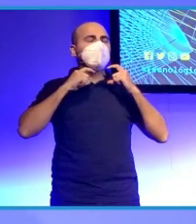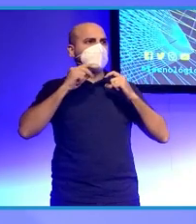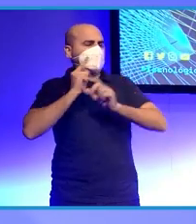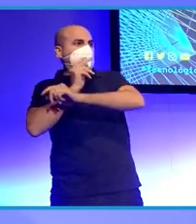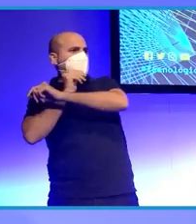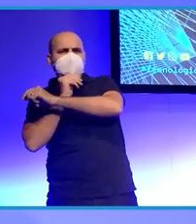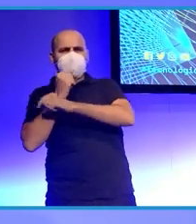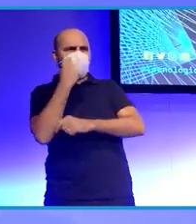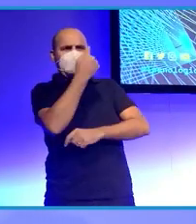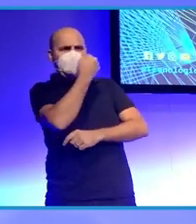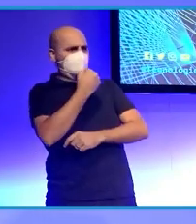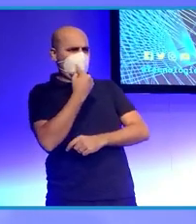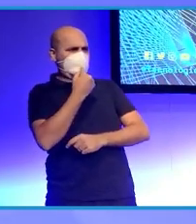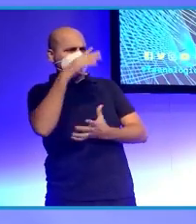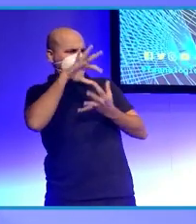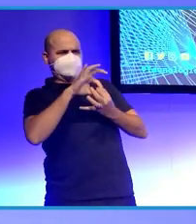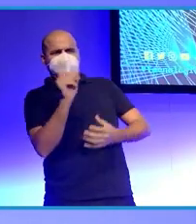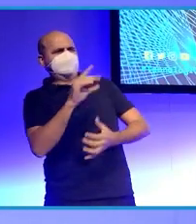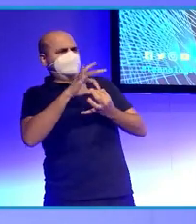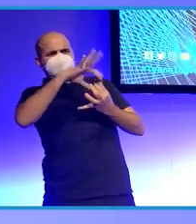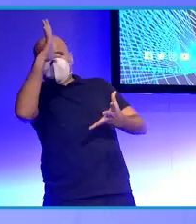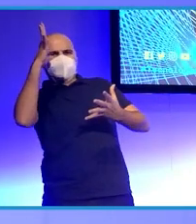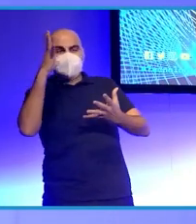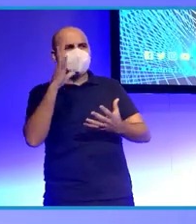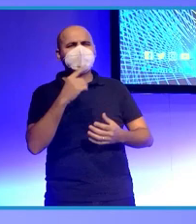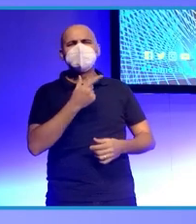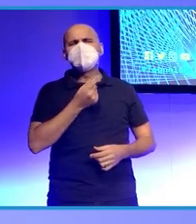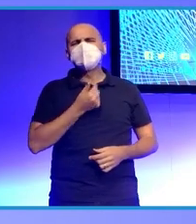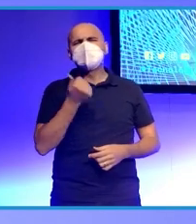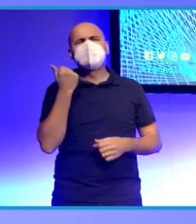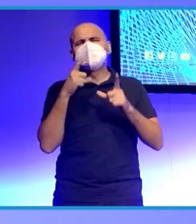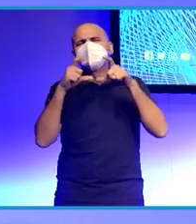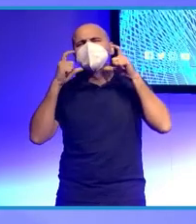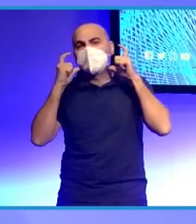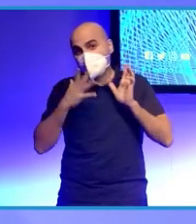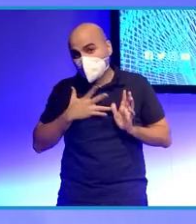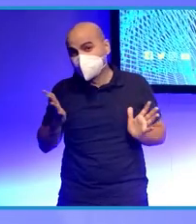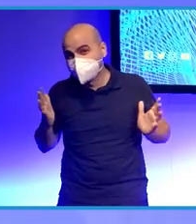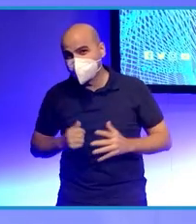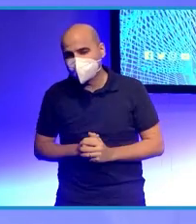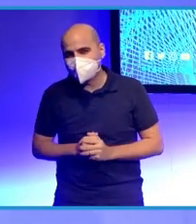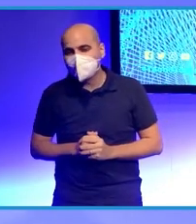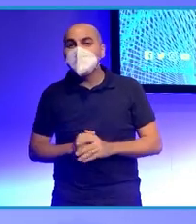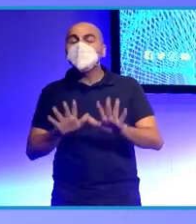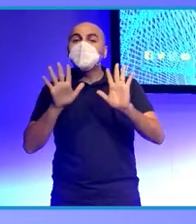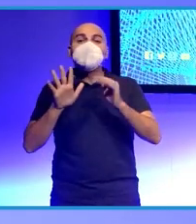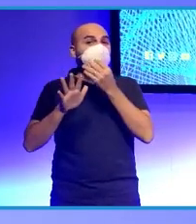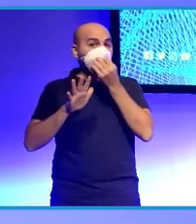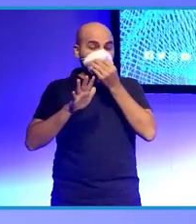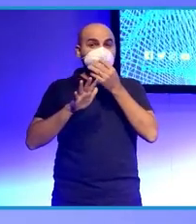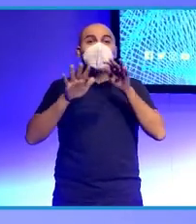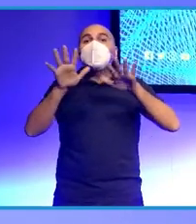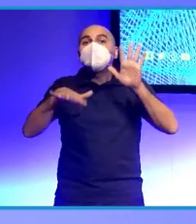y esa nariz. O peor aún, me gustaba más con mascarilla. Pero a veces la voz sí está estrechamente